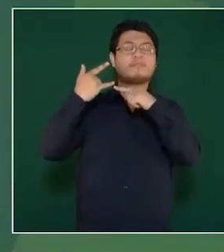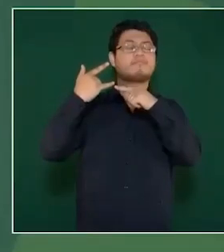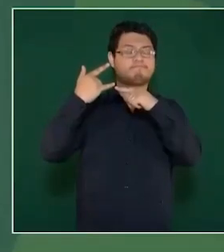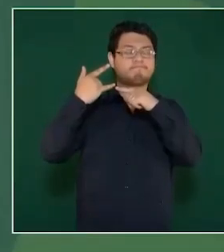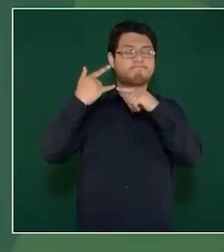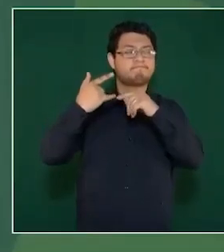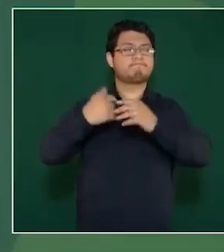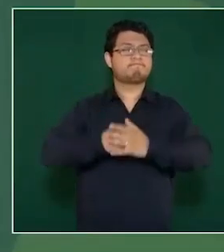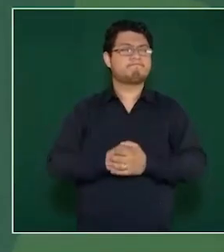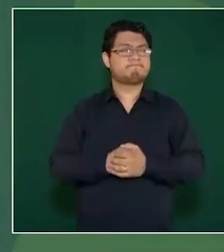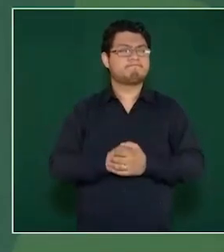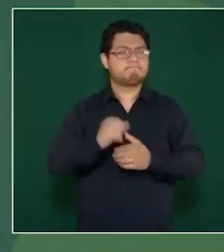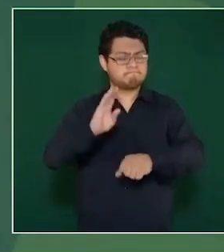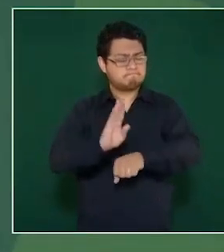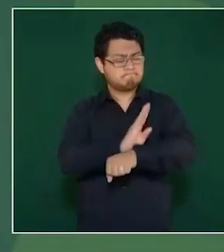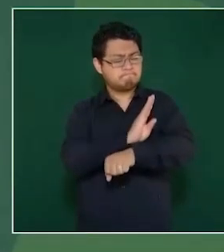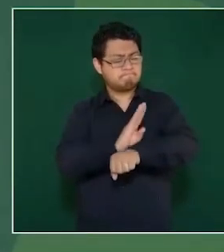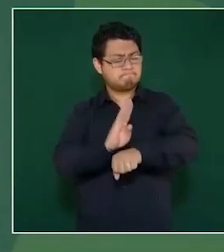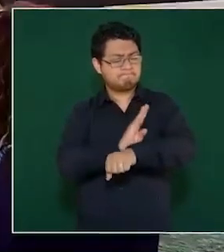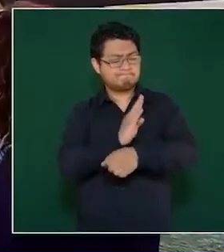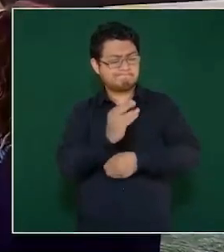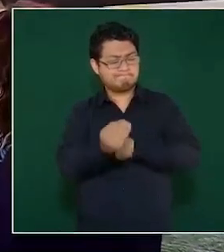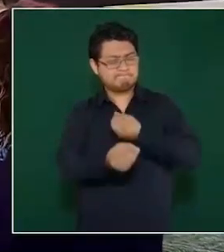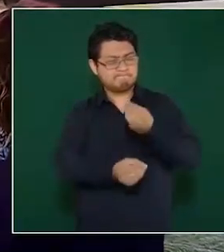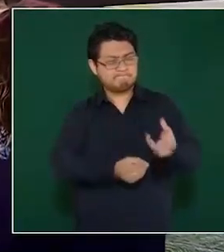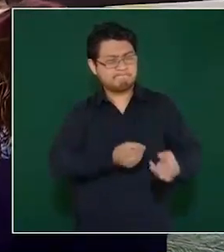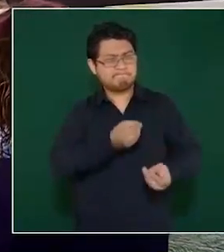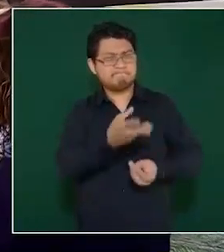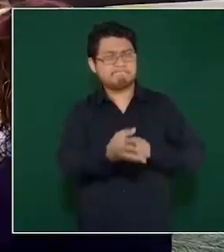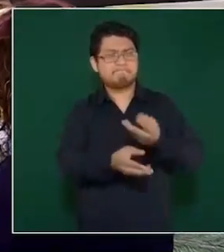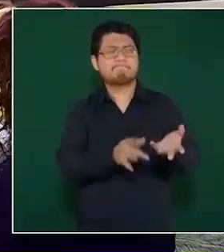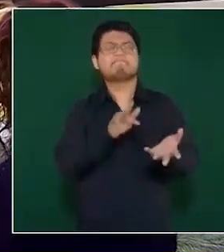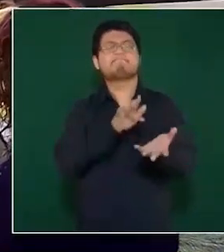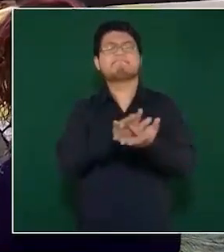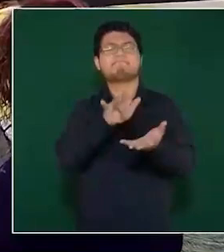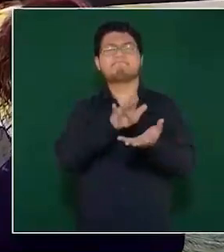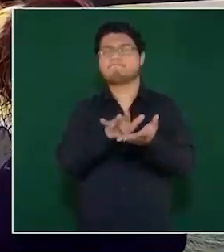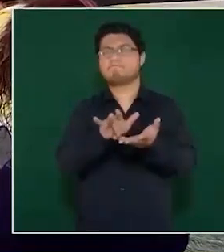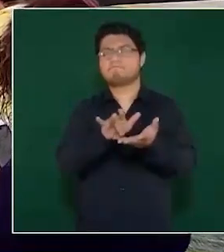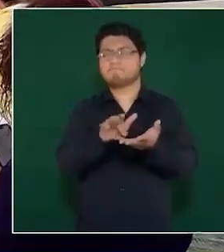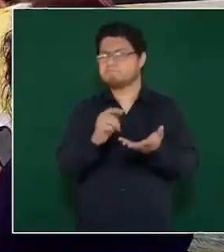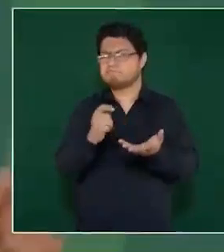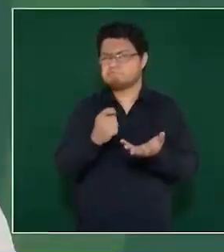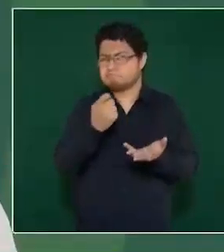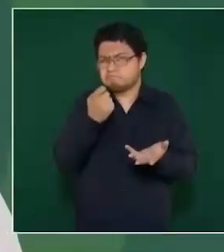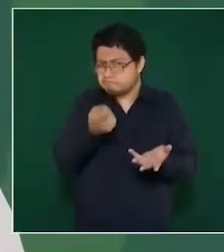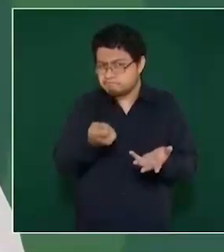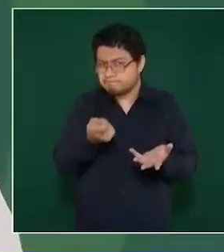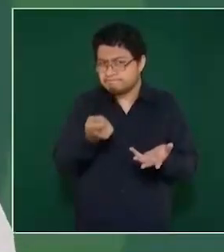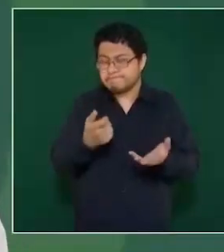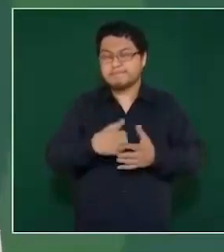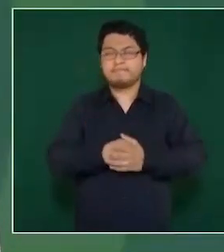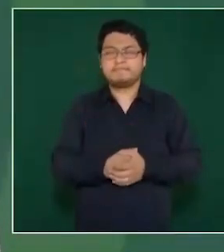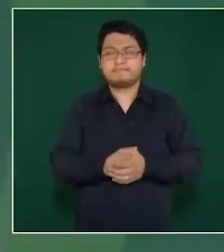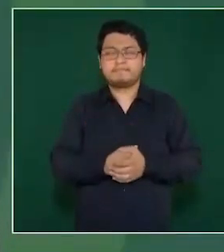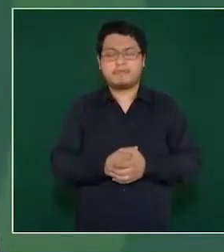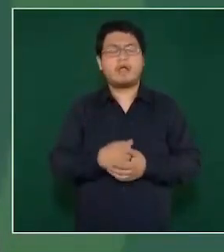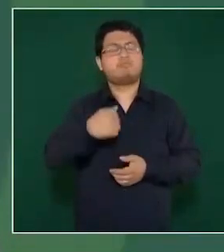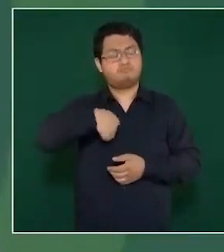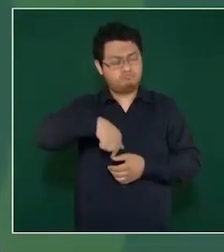se beneficia con una